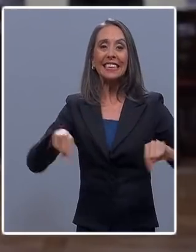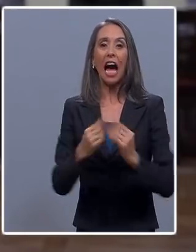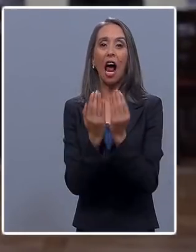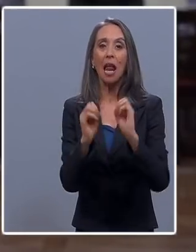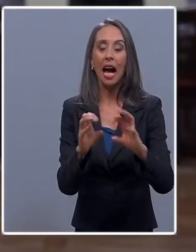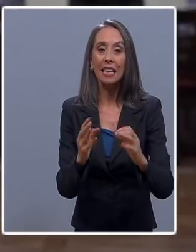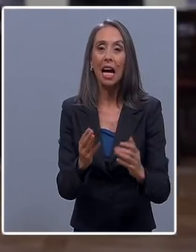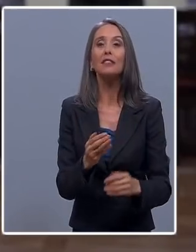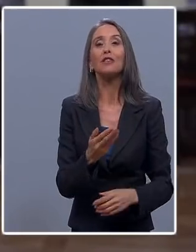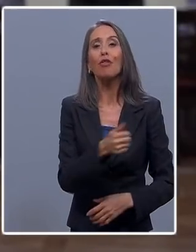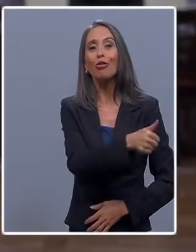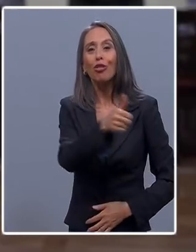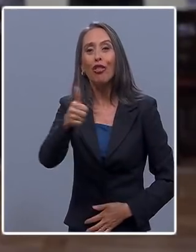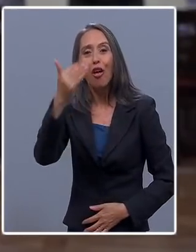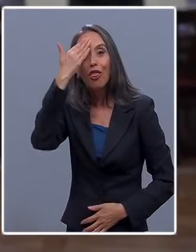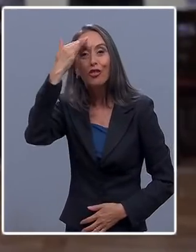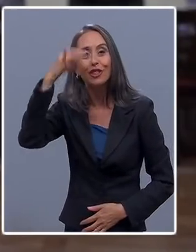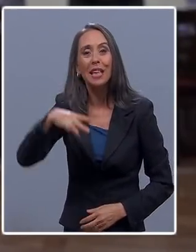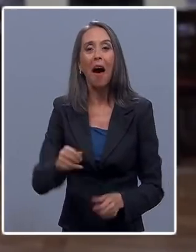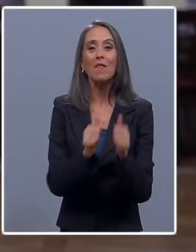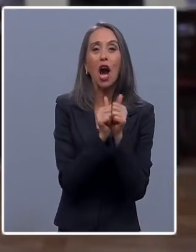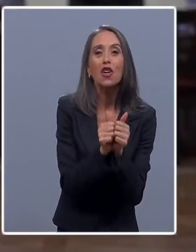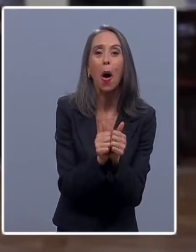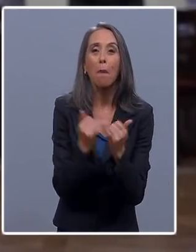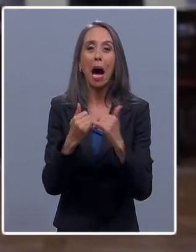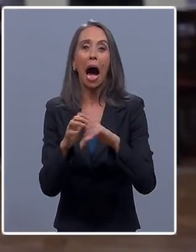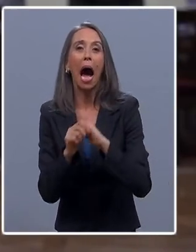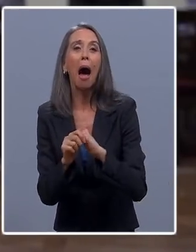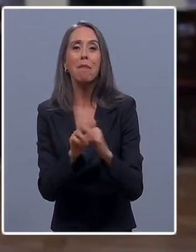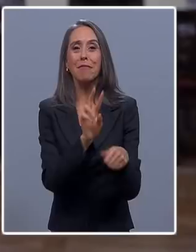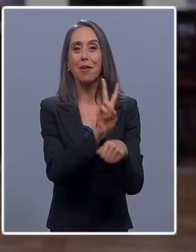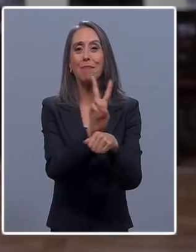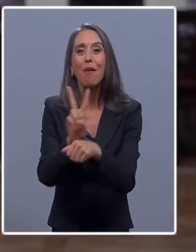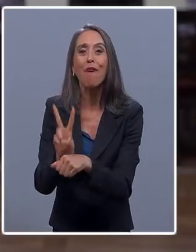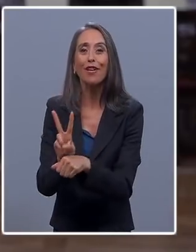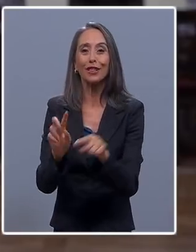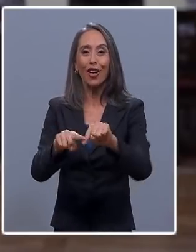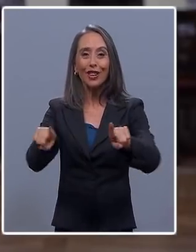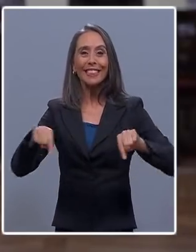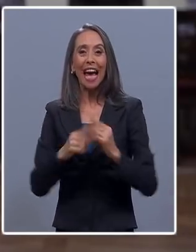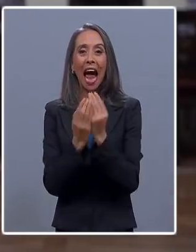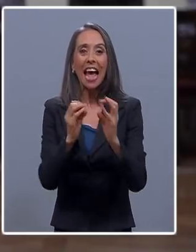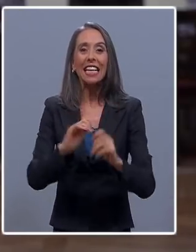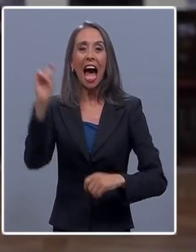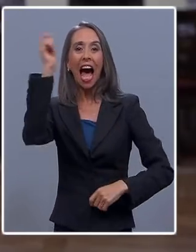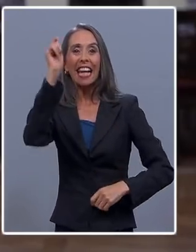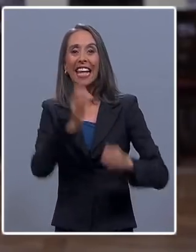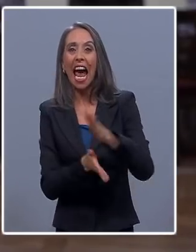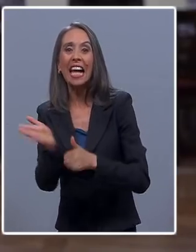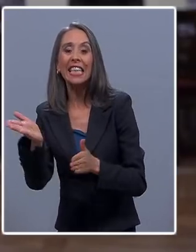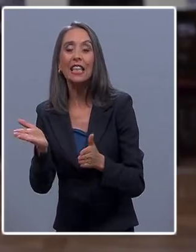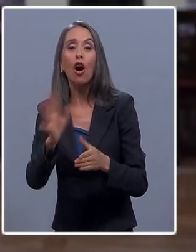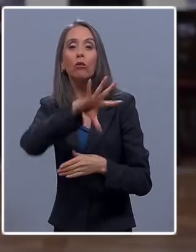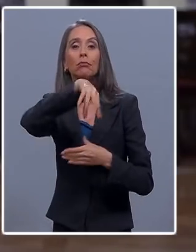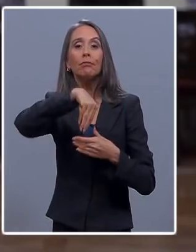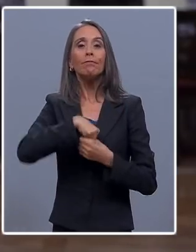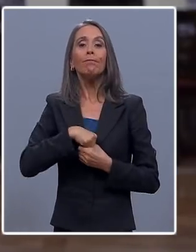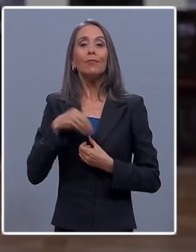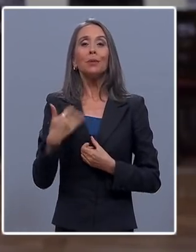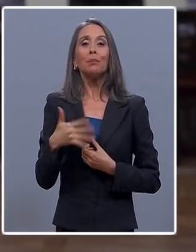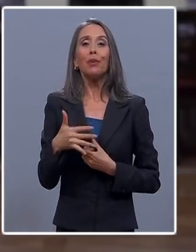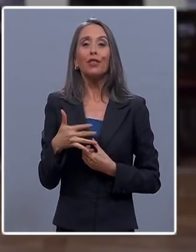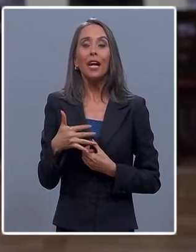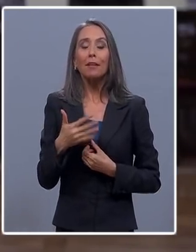y todos sabemos que los compañeros, los amigos, los profesores, la sala de clases, los recreos son parte esencial